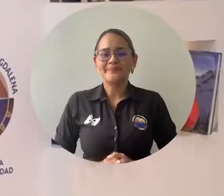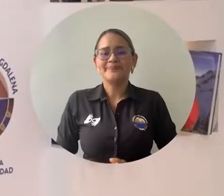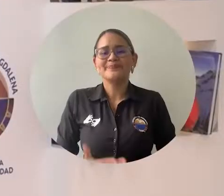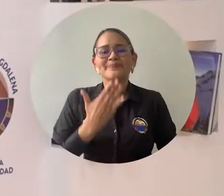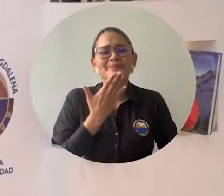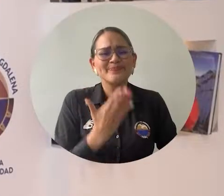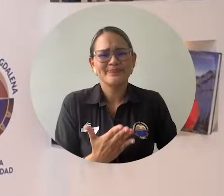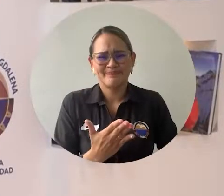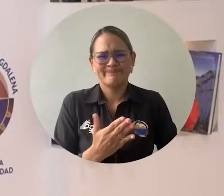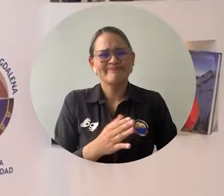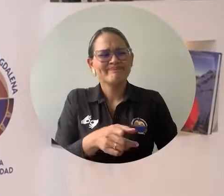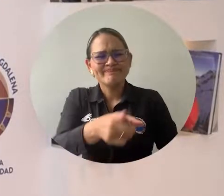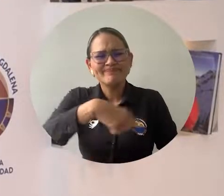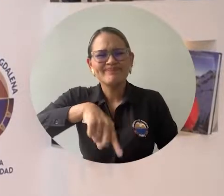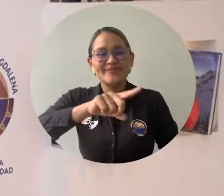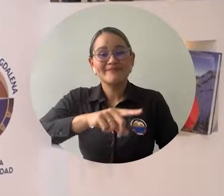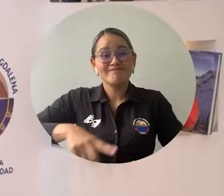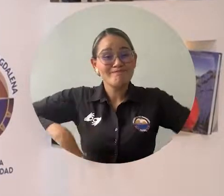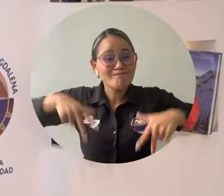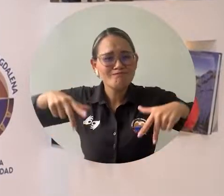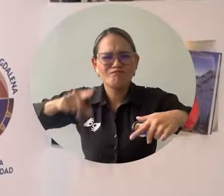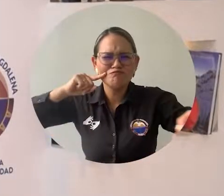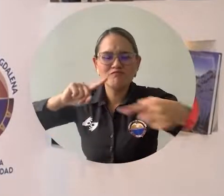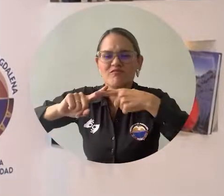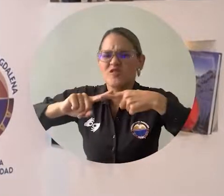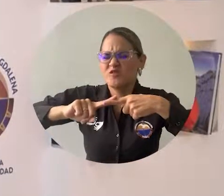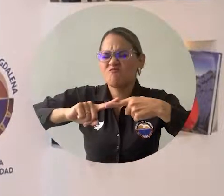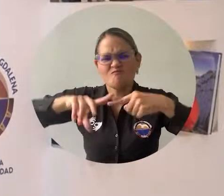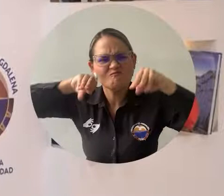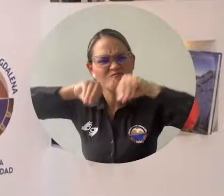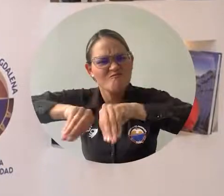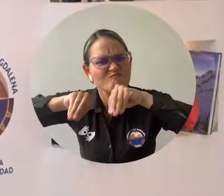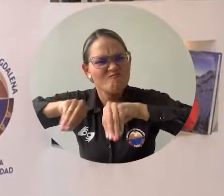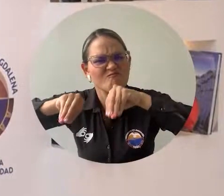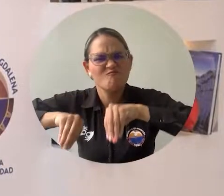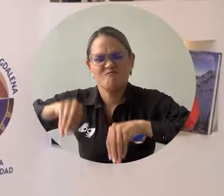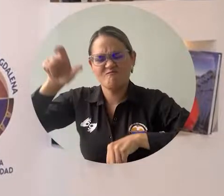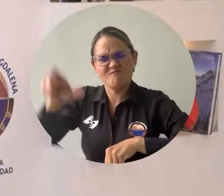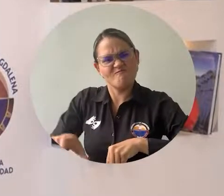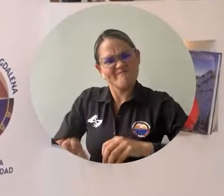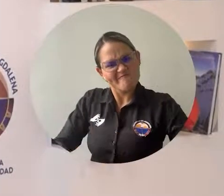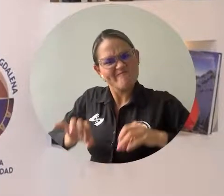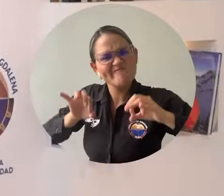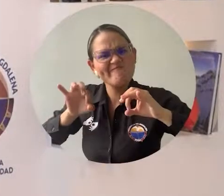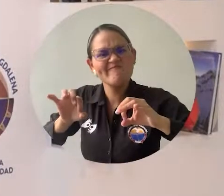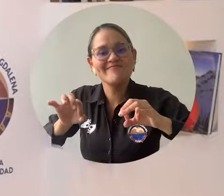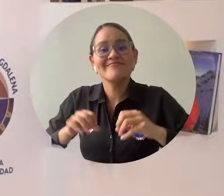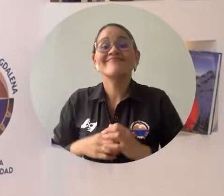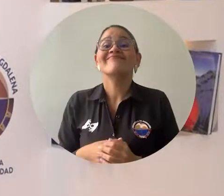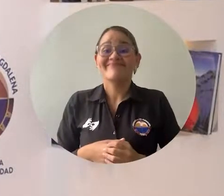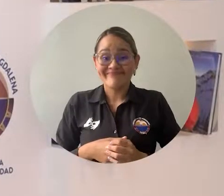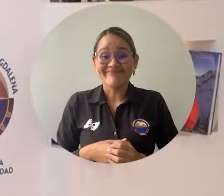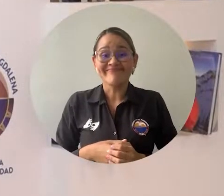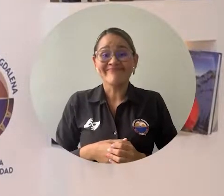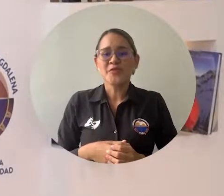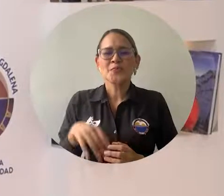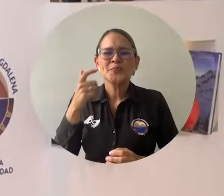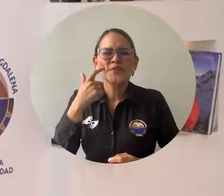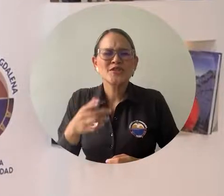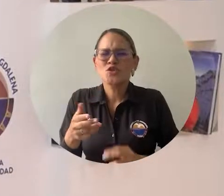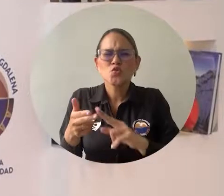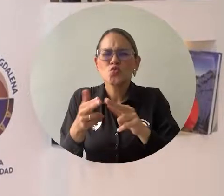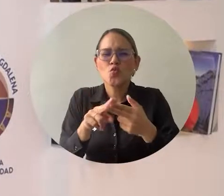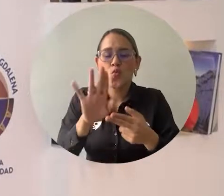Gracias por entregar su vida a formar seres humanos, a sembrar para que luego en un futuro tengamos la